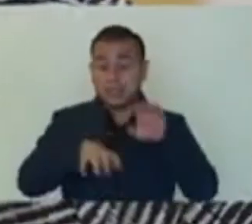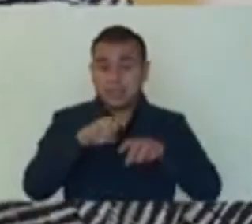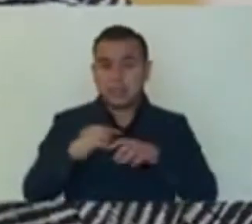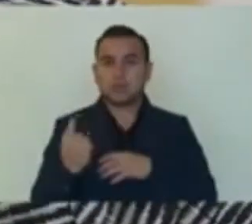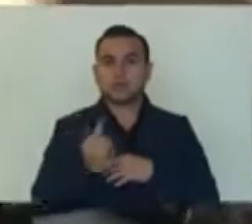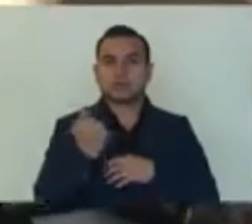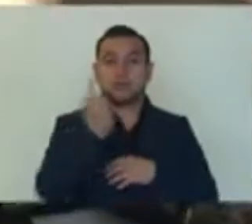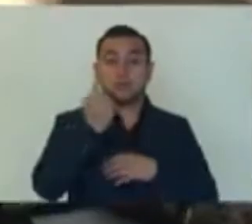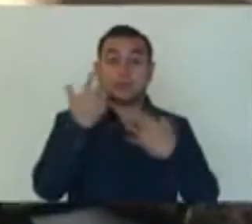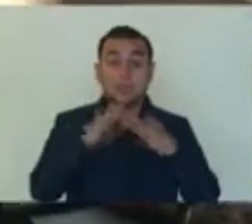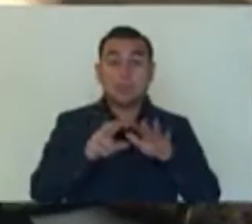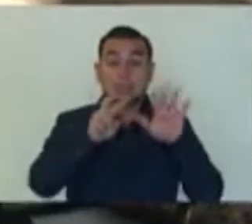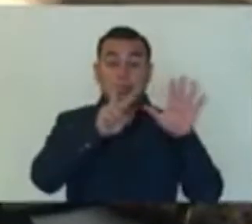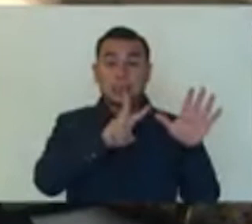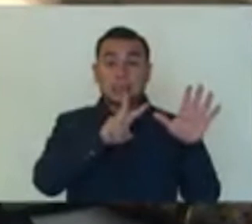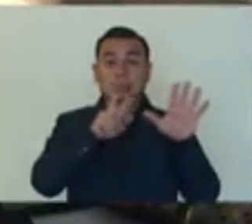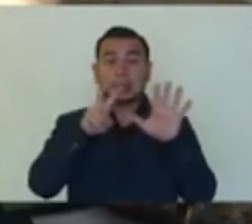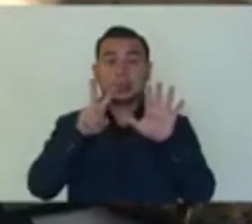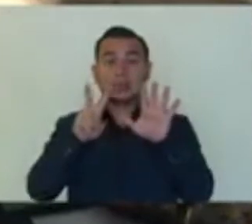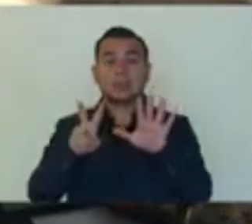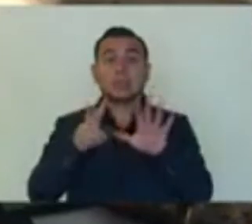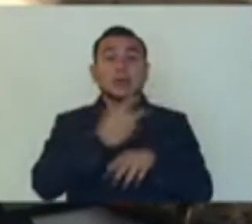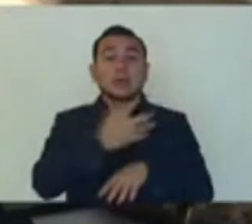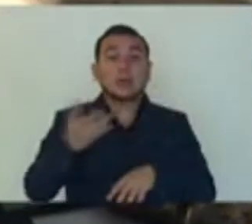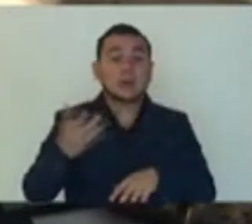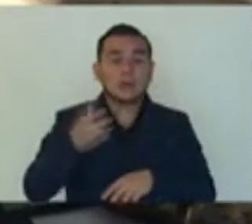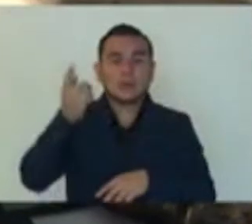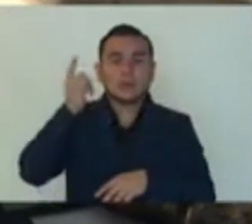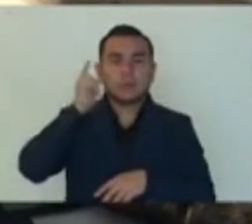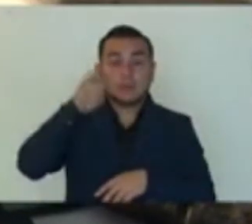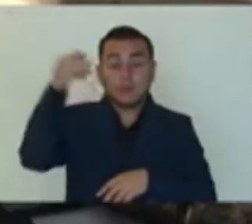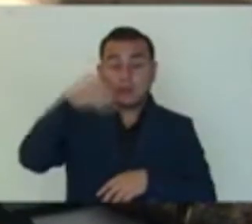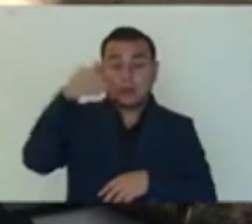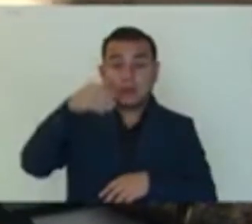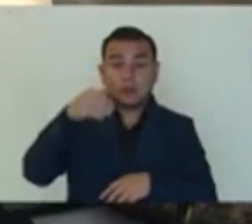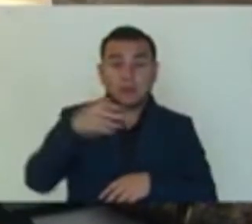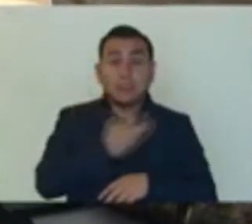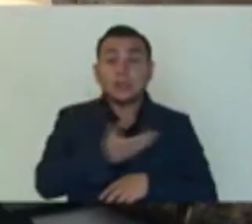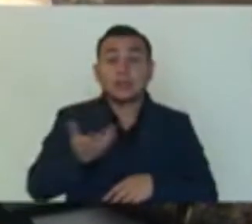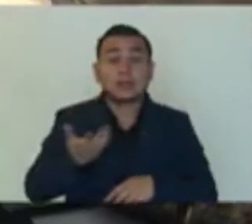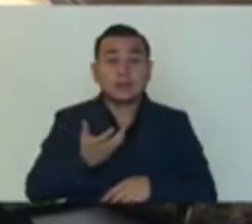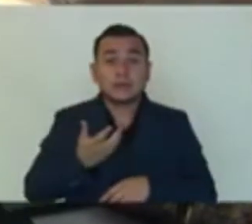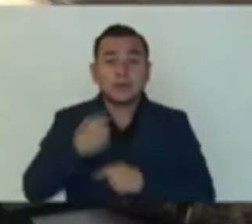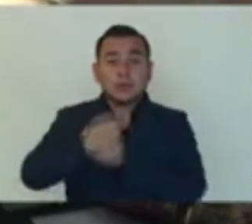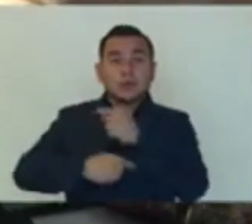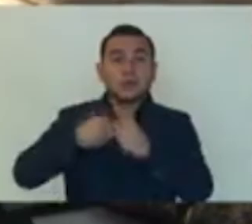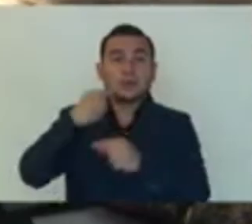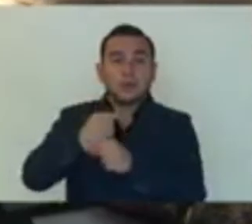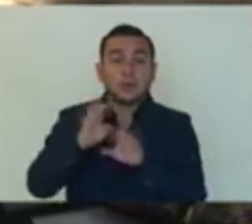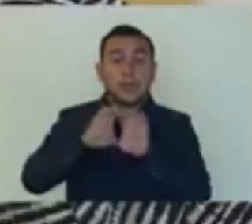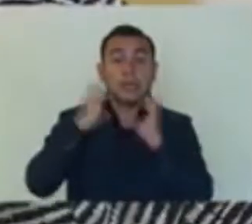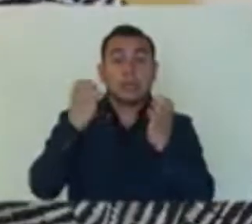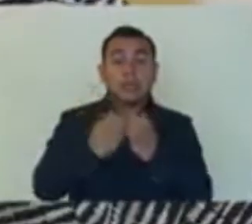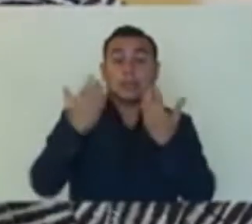formado ya al 67% de nuestros docentes en el uso de la plataforma de Google Classroom. Y la próxima